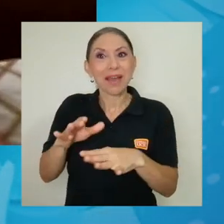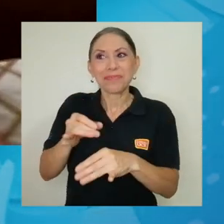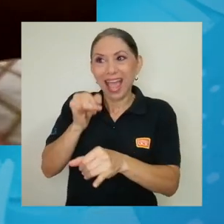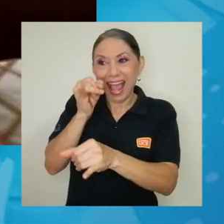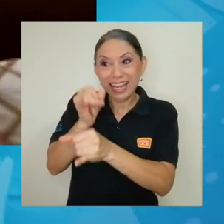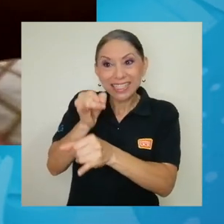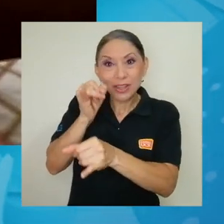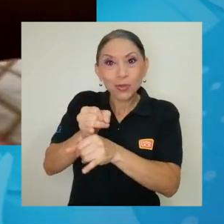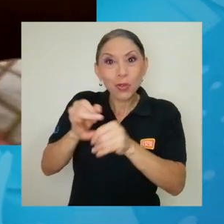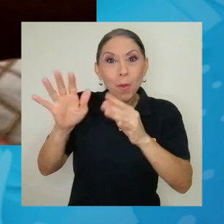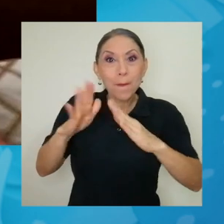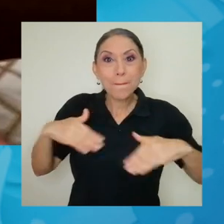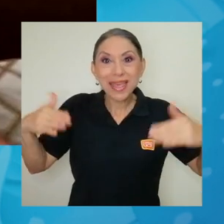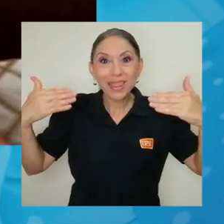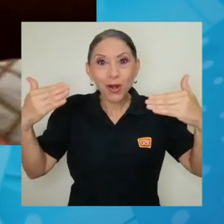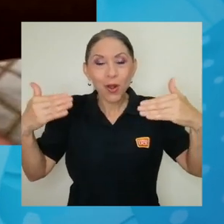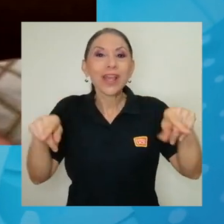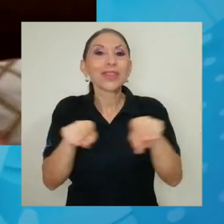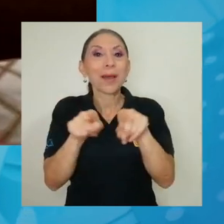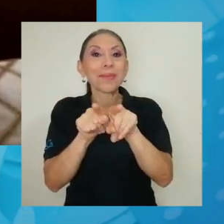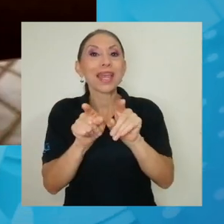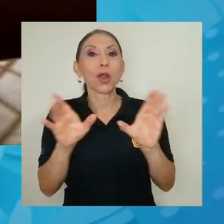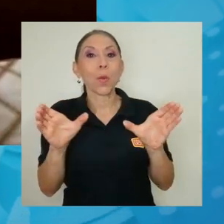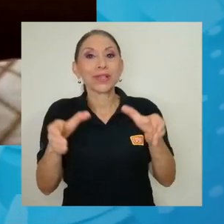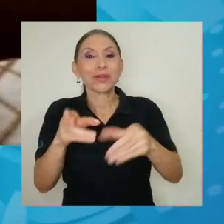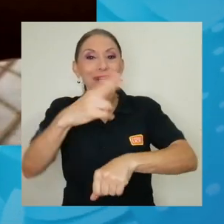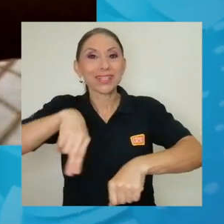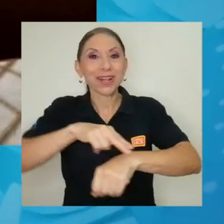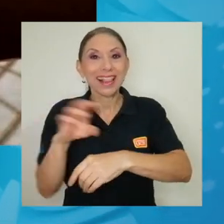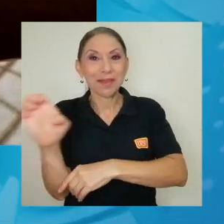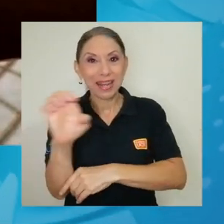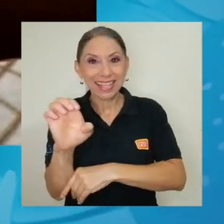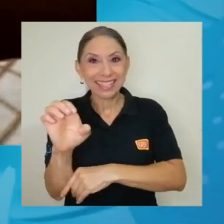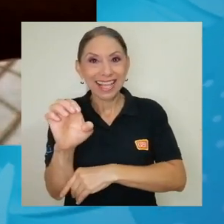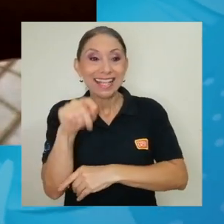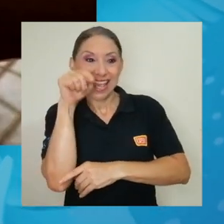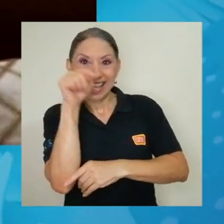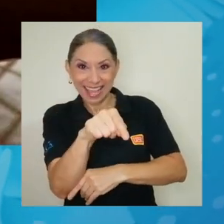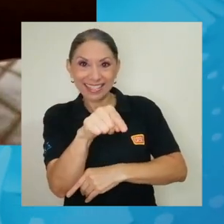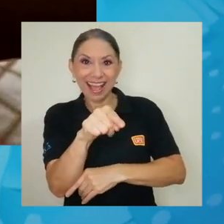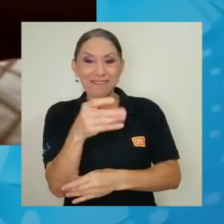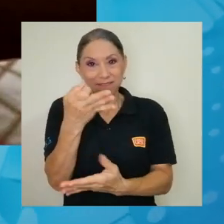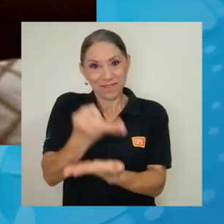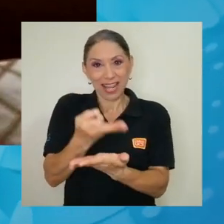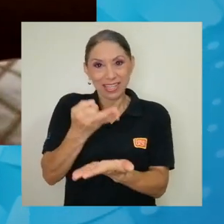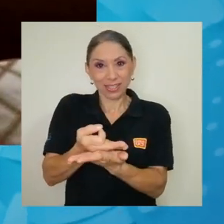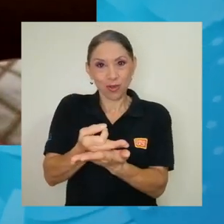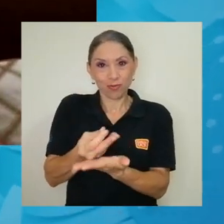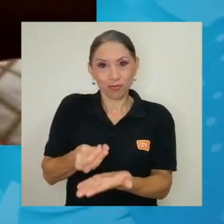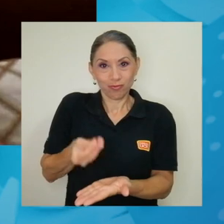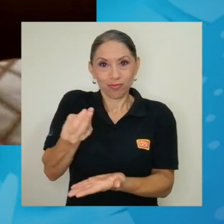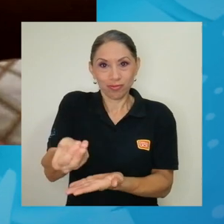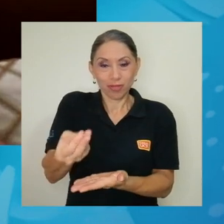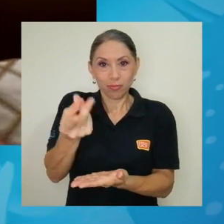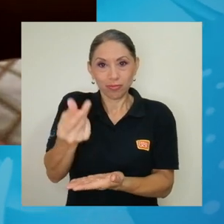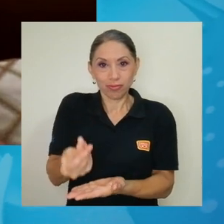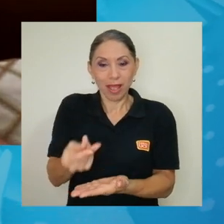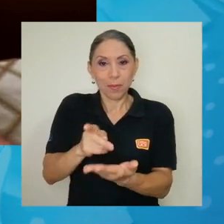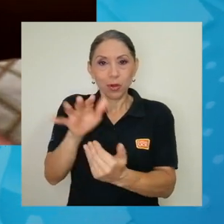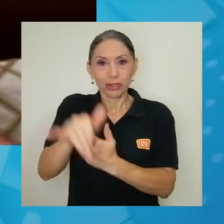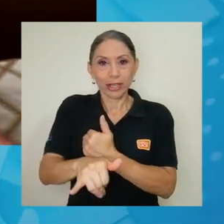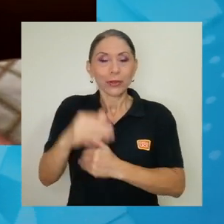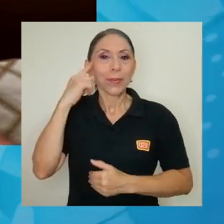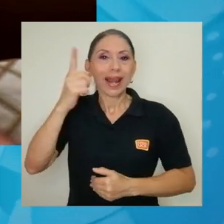Instituto Meteorológico, a la Comisión Nacional de Emergencias, quien al final fue el que financió el proyecto para que hiciéramos un